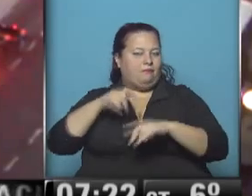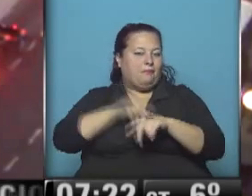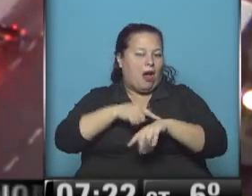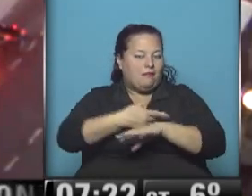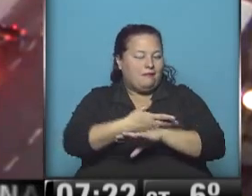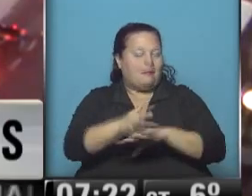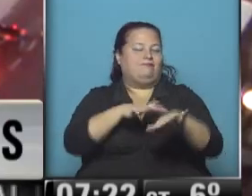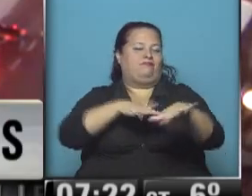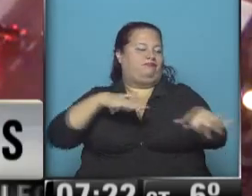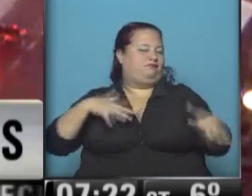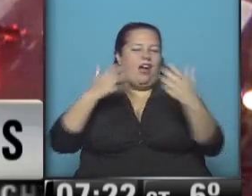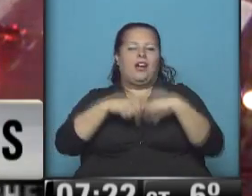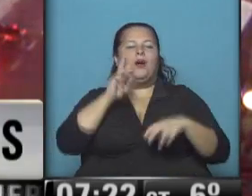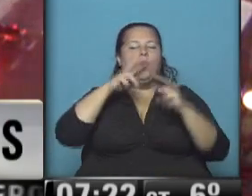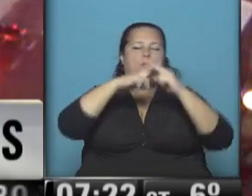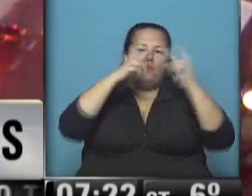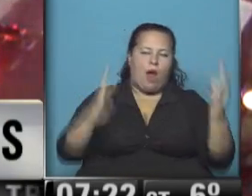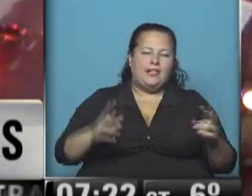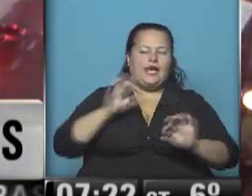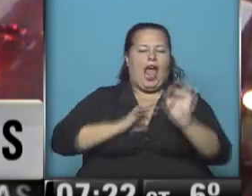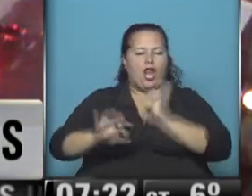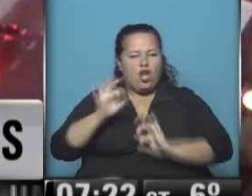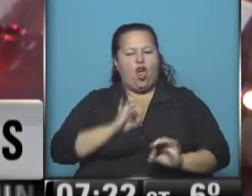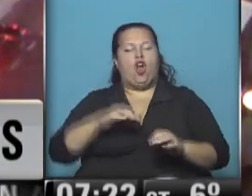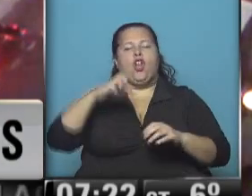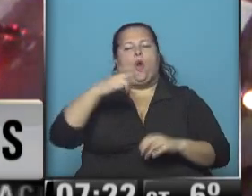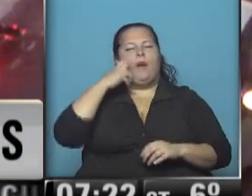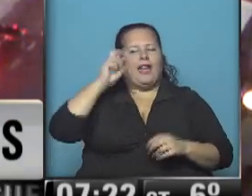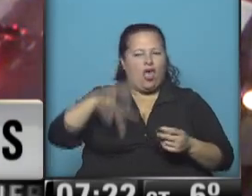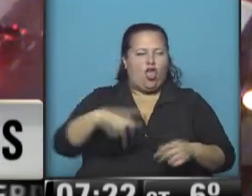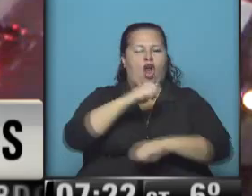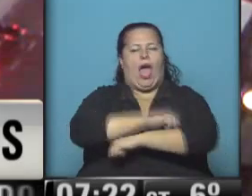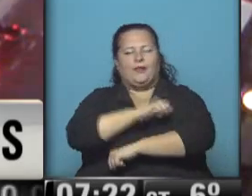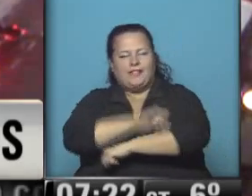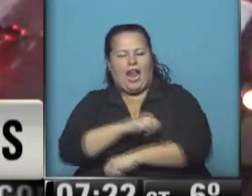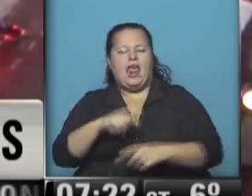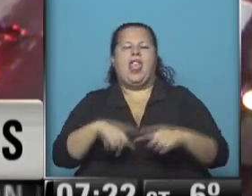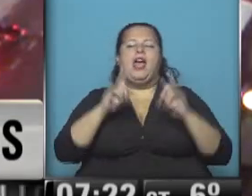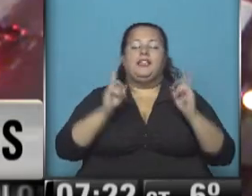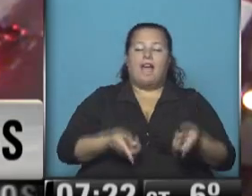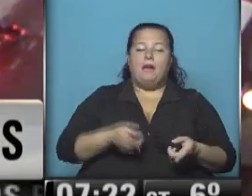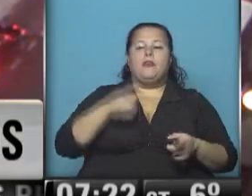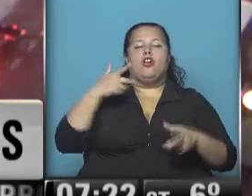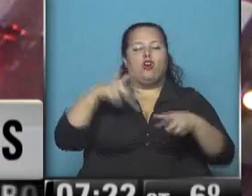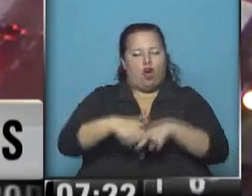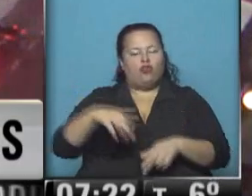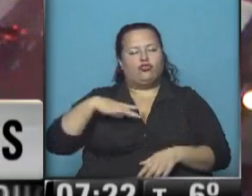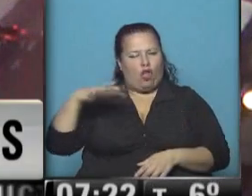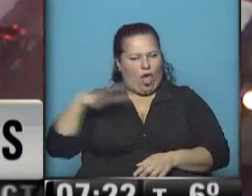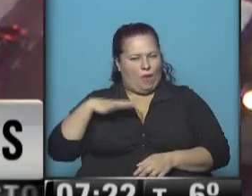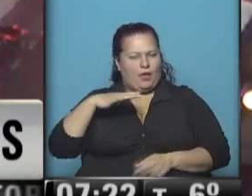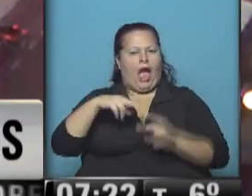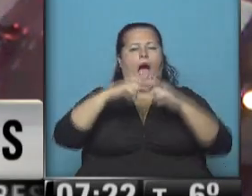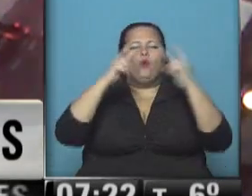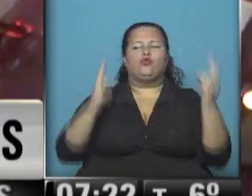minutos. Esto se nota en los puentes de ingreso, Puente La Noria, Puente Puyredón, Puente Avellaneda. Mientras tanto, siguen los cortes en la